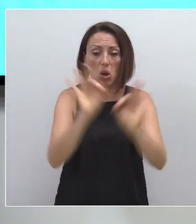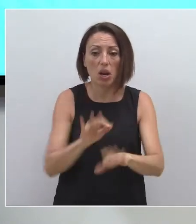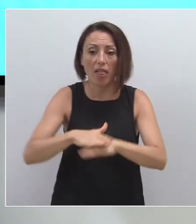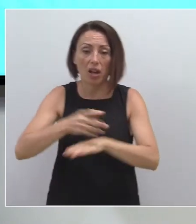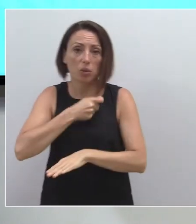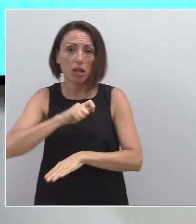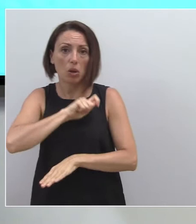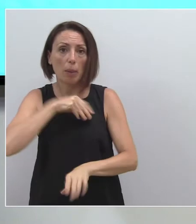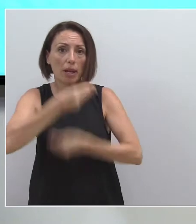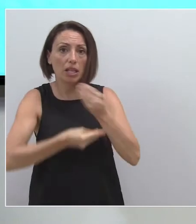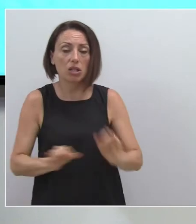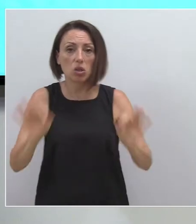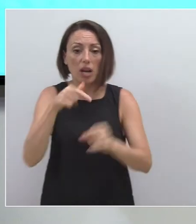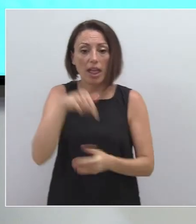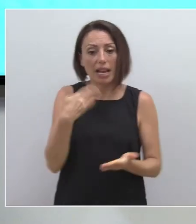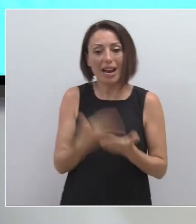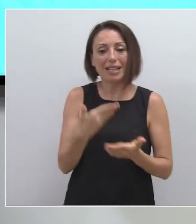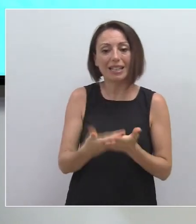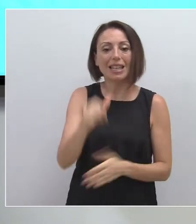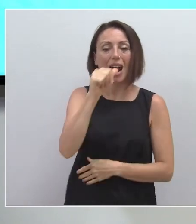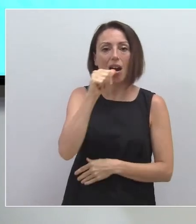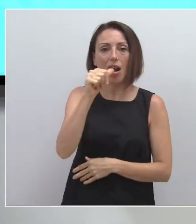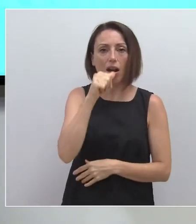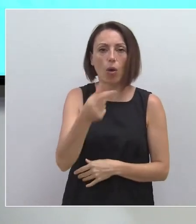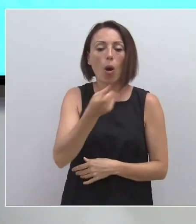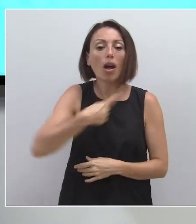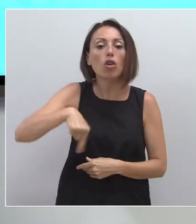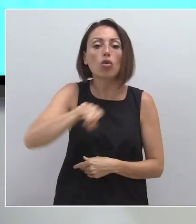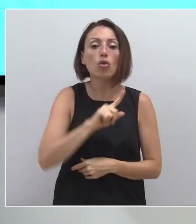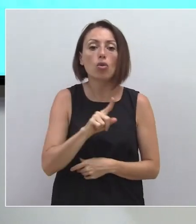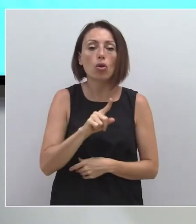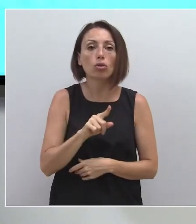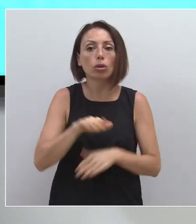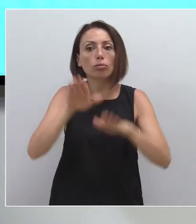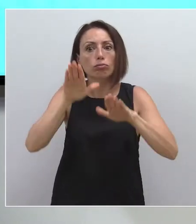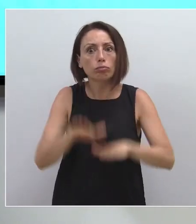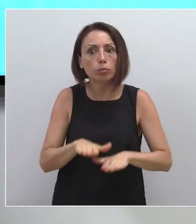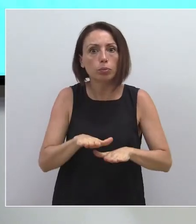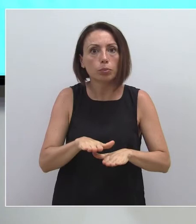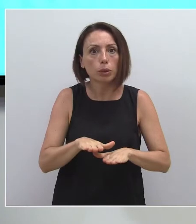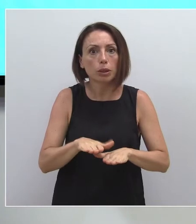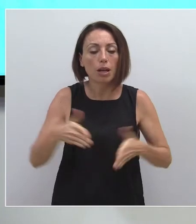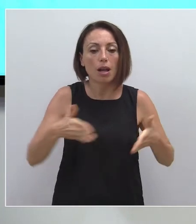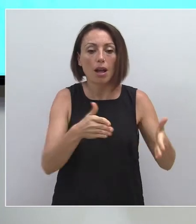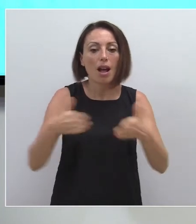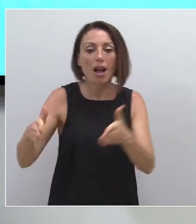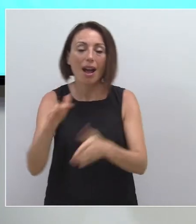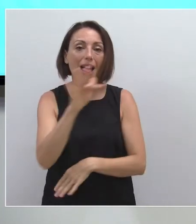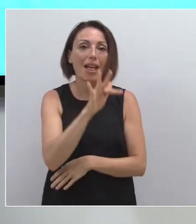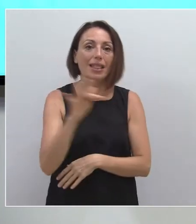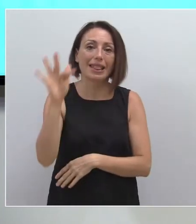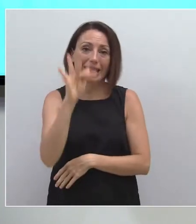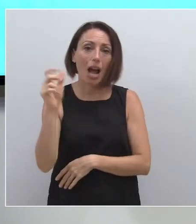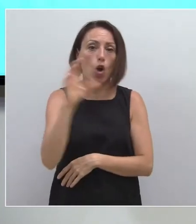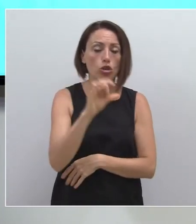garantizar el agua en nuestra región. Nosotros estamos totalmente a favor de mantener el Acueducto Tajo Segura. Ella incluso